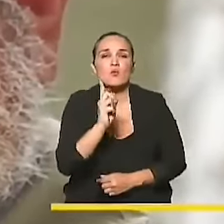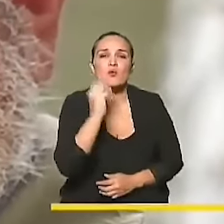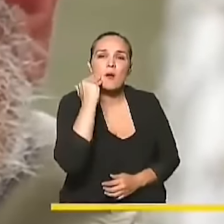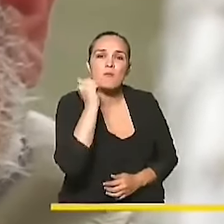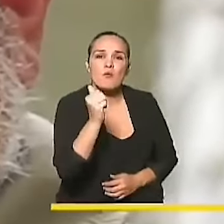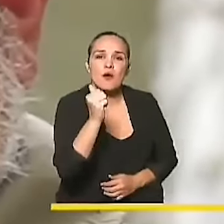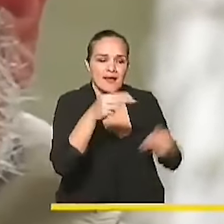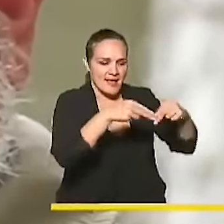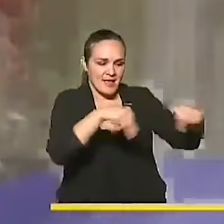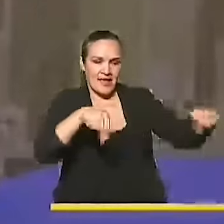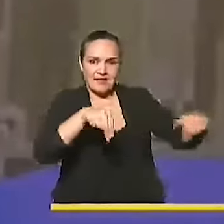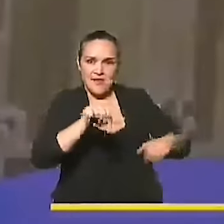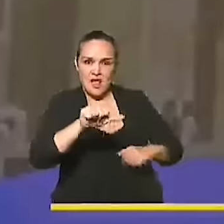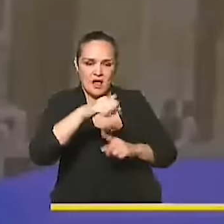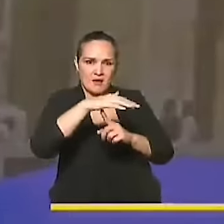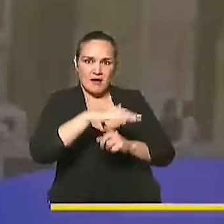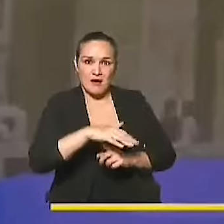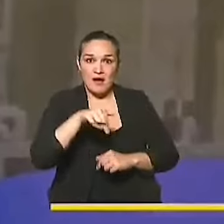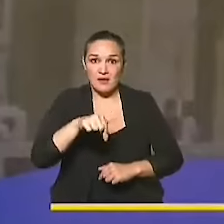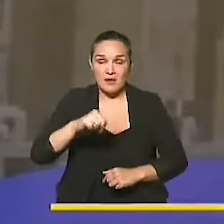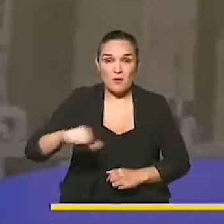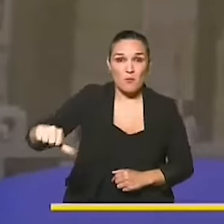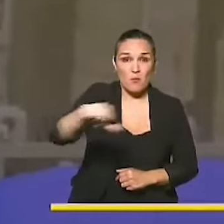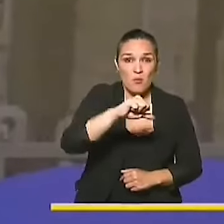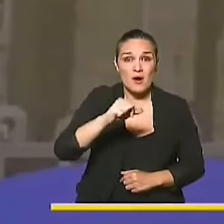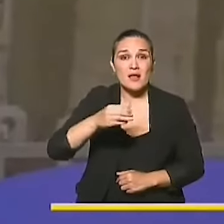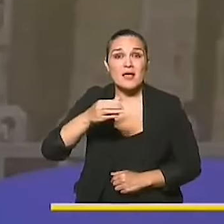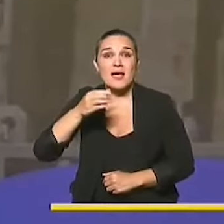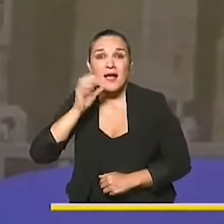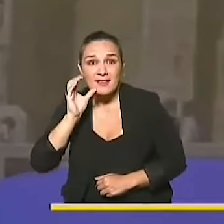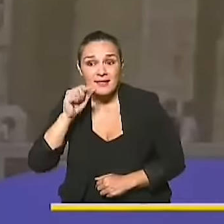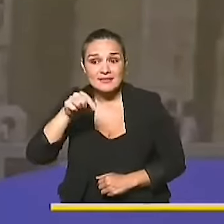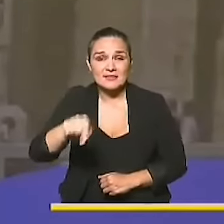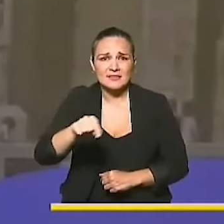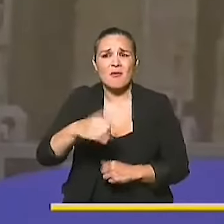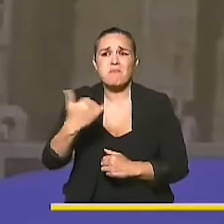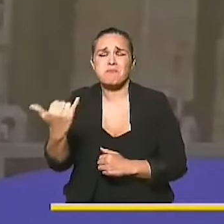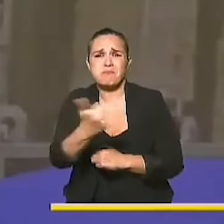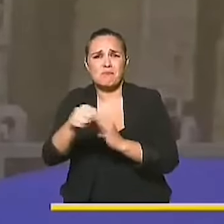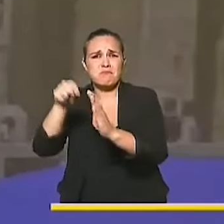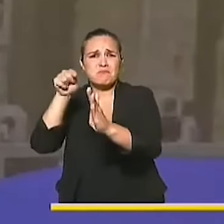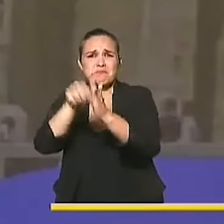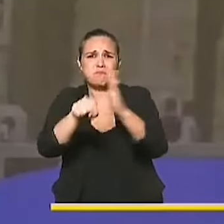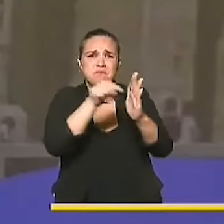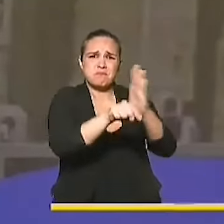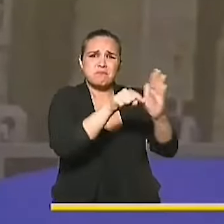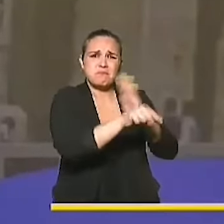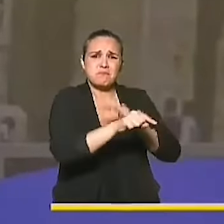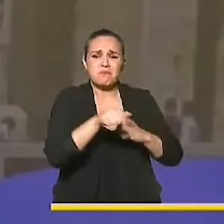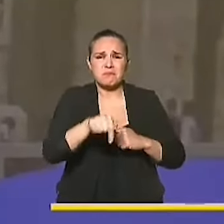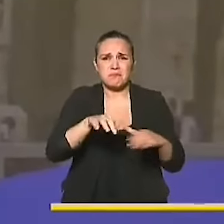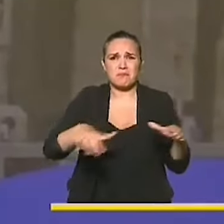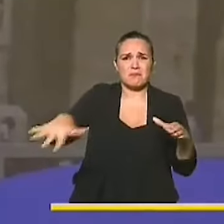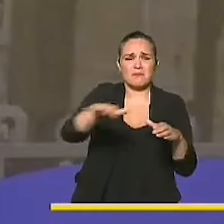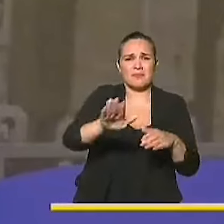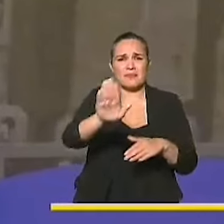Las mujeres decaldan, las asesinas, los feminicidios en